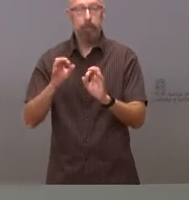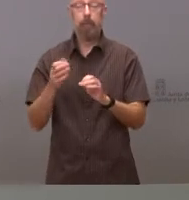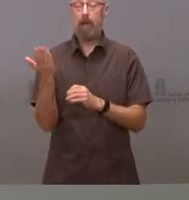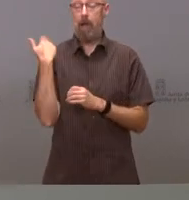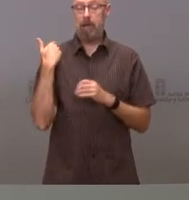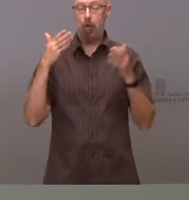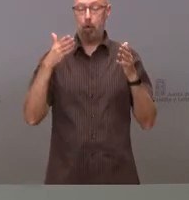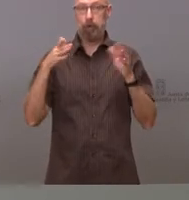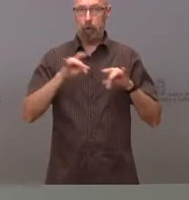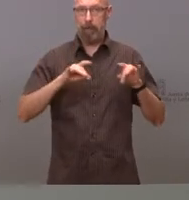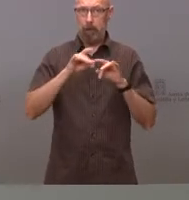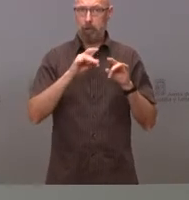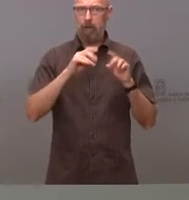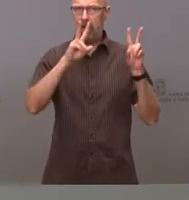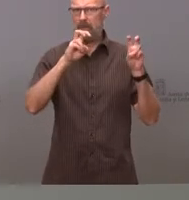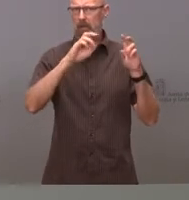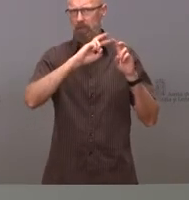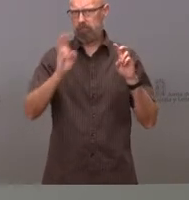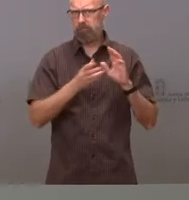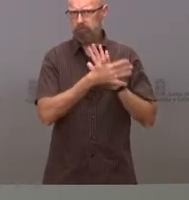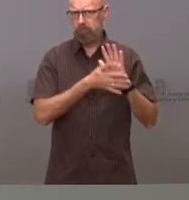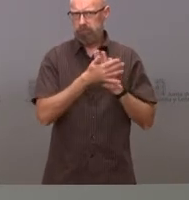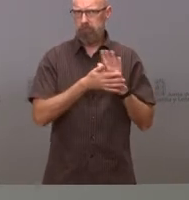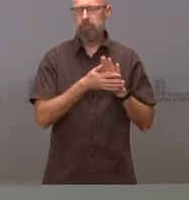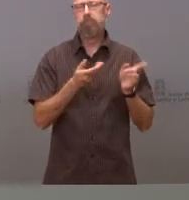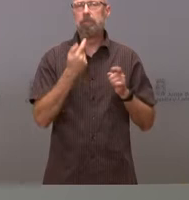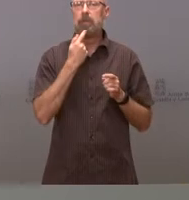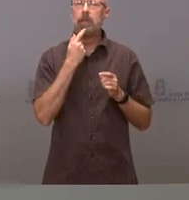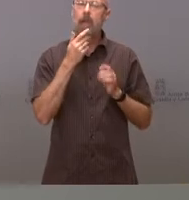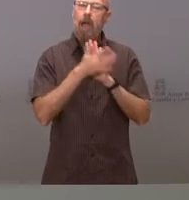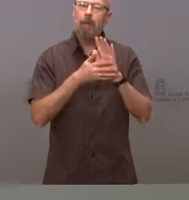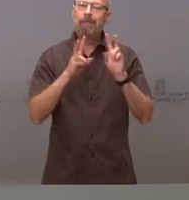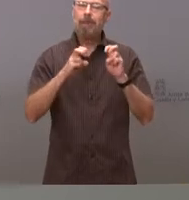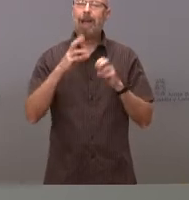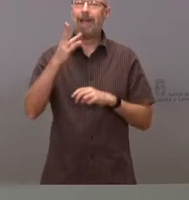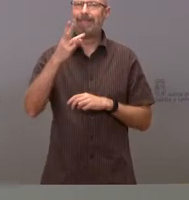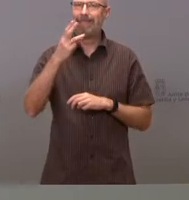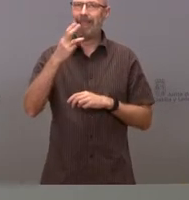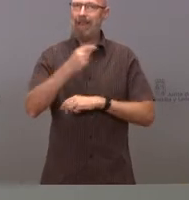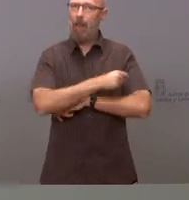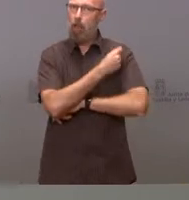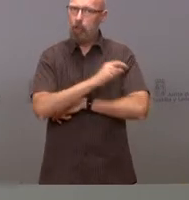tratamos, se trató de la aplicación de la tercera dosis de la vacuna.